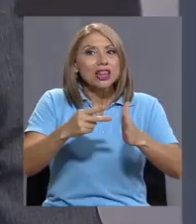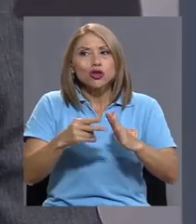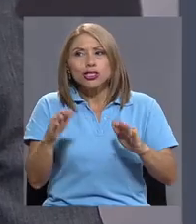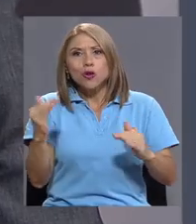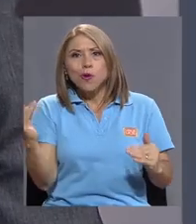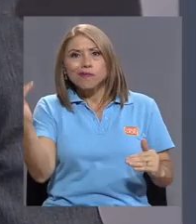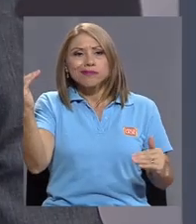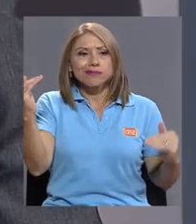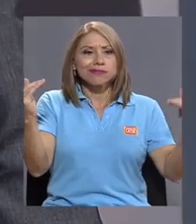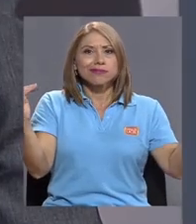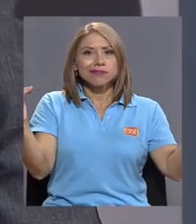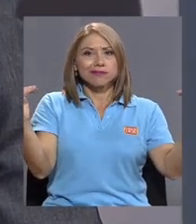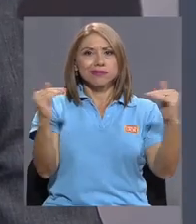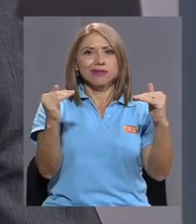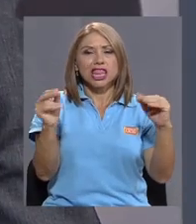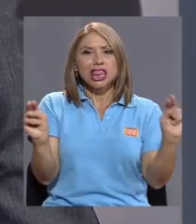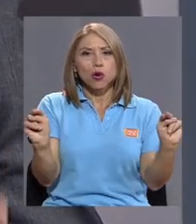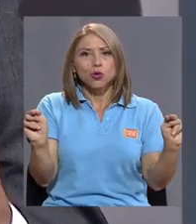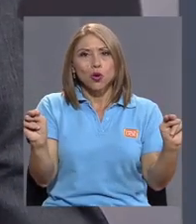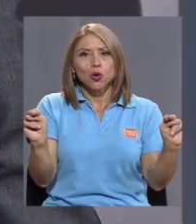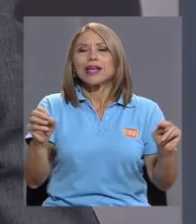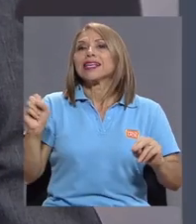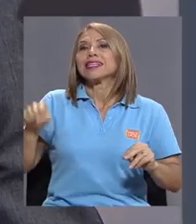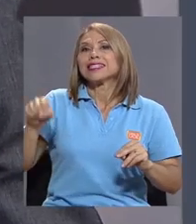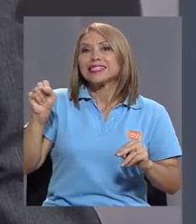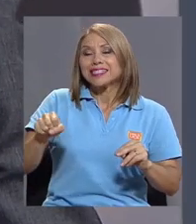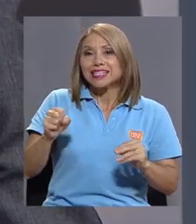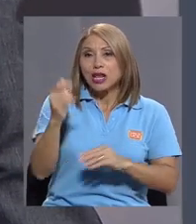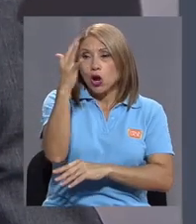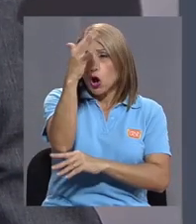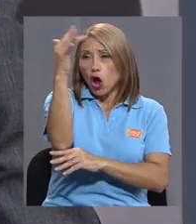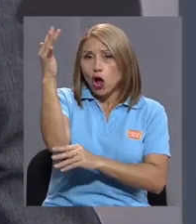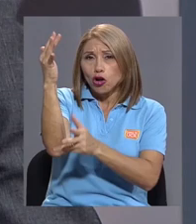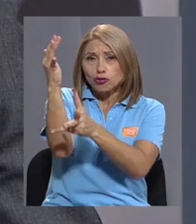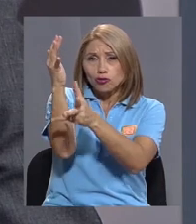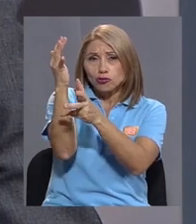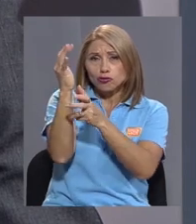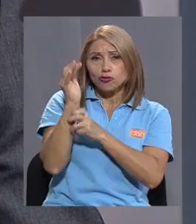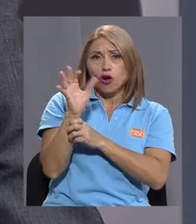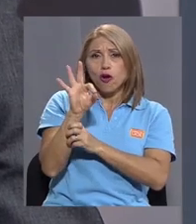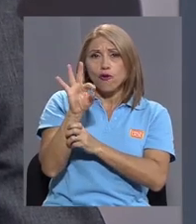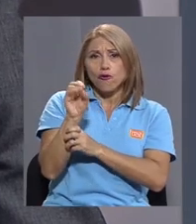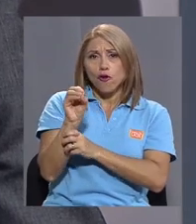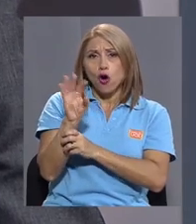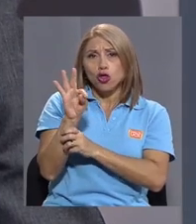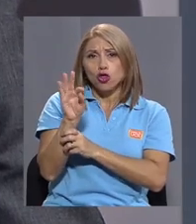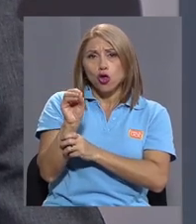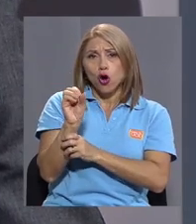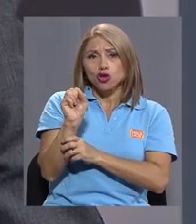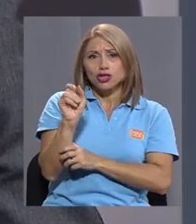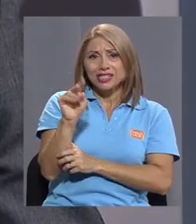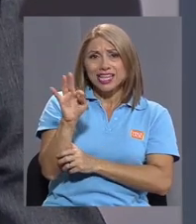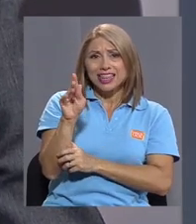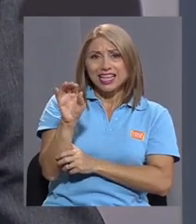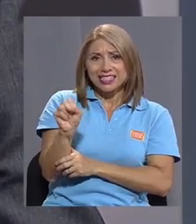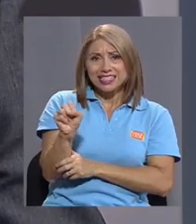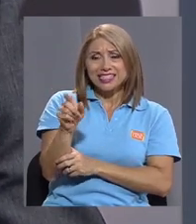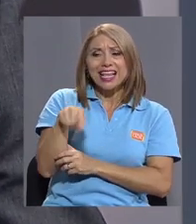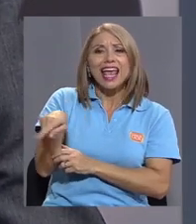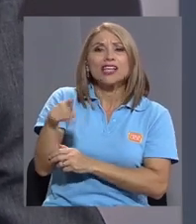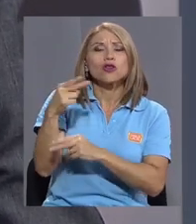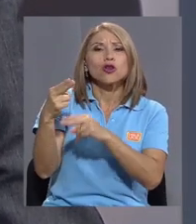neutro. Sí, eso es precisamente que lo que se captura por fotosíntesis, eso es lo que se llama, según el panel